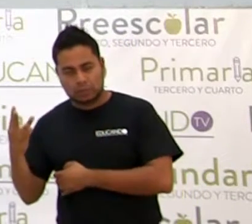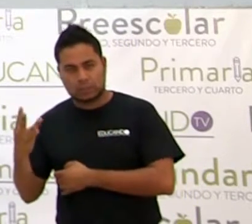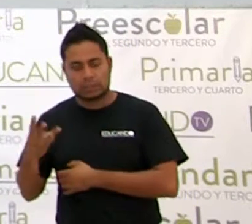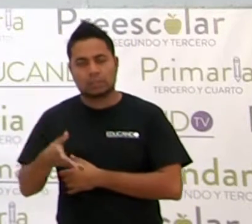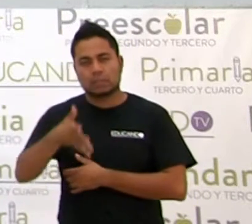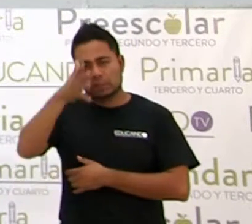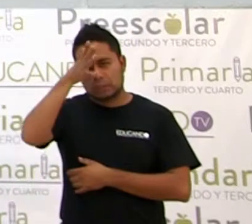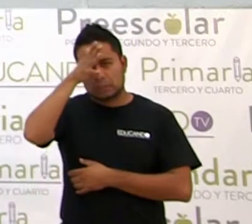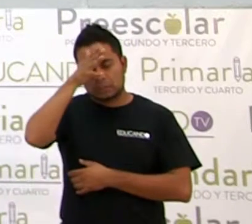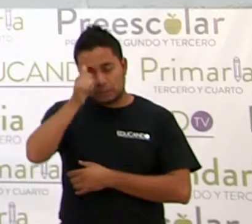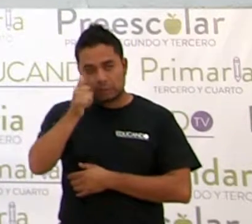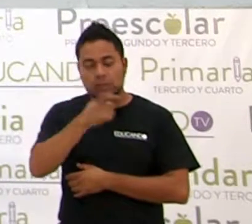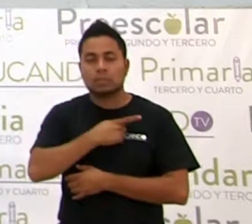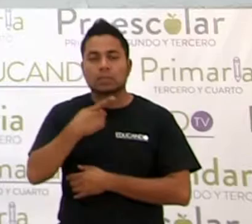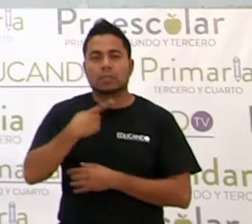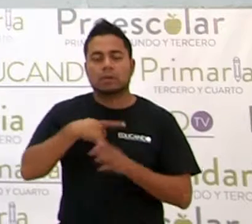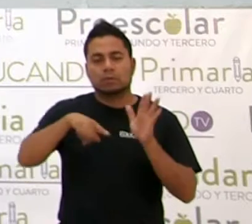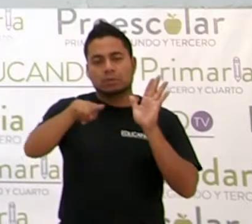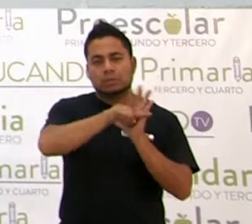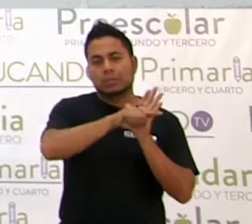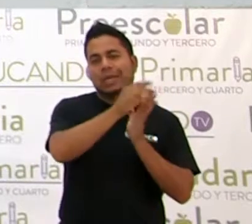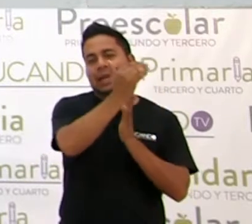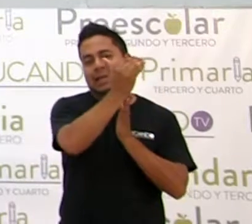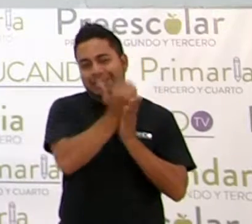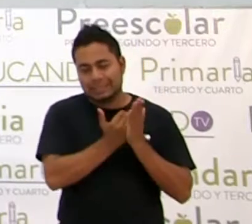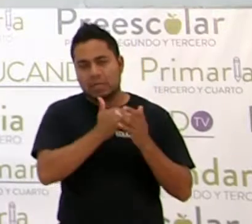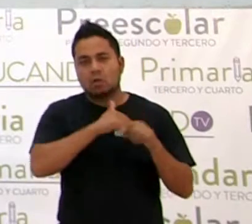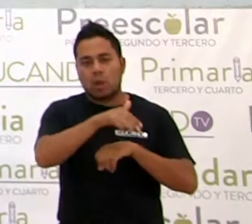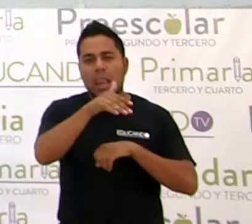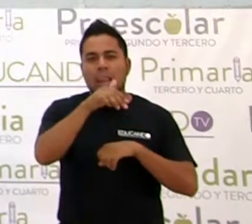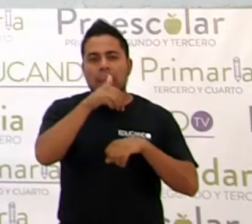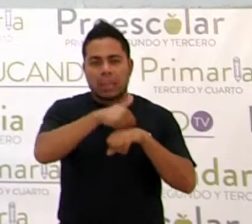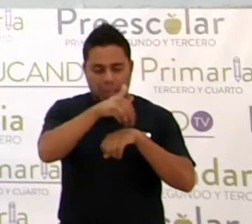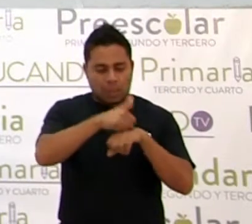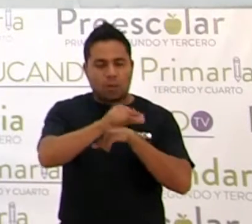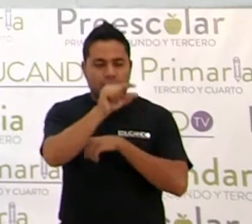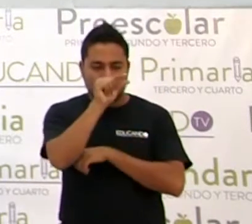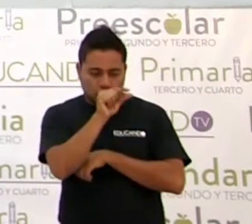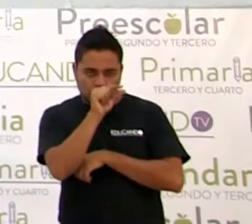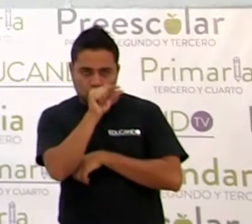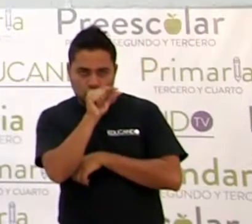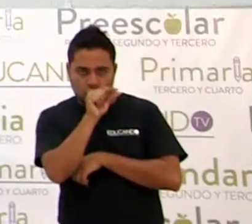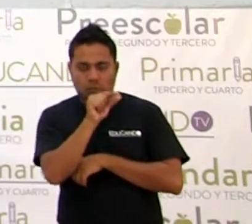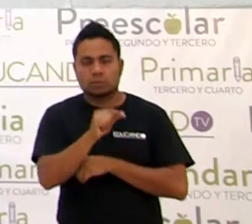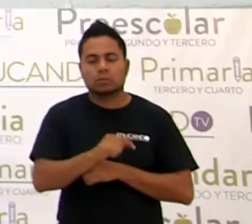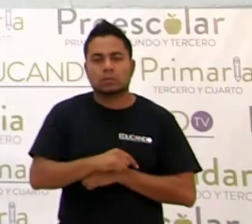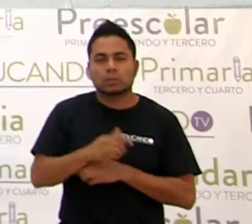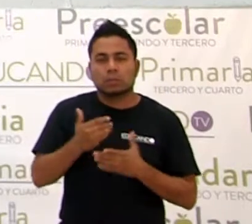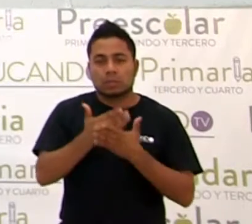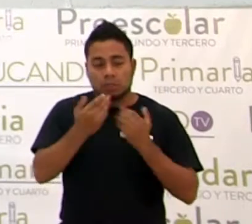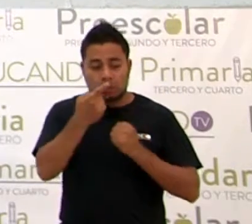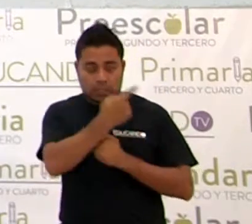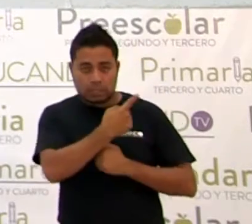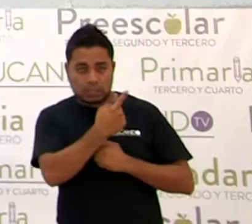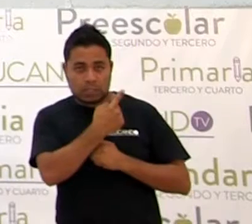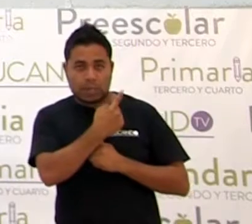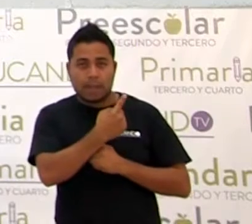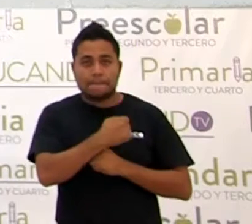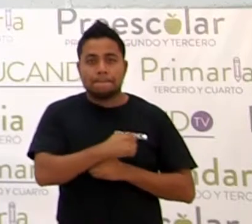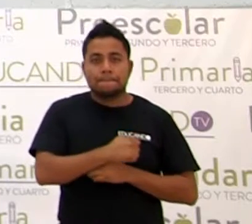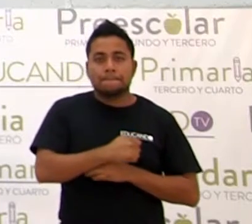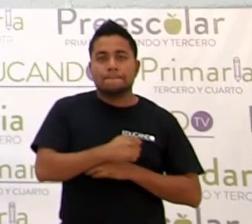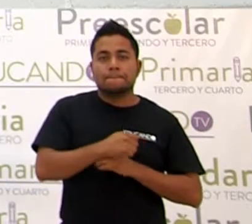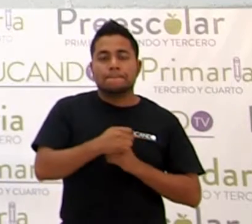Recuerden que se tienen que restar, ¿sí? Los exponentes. Ahora, aquí vamos a aplicar la regla de los signos. Más entre